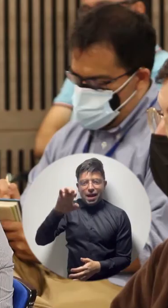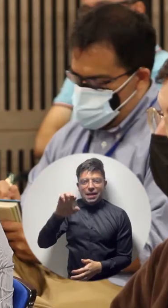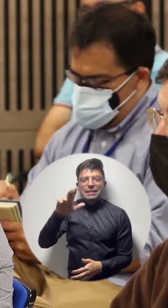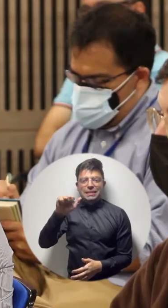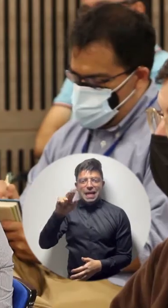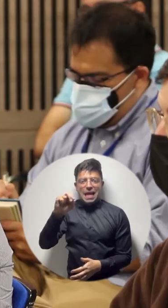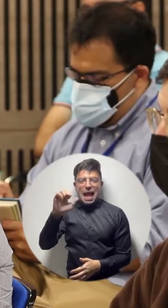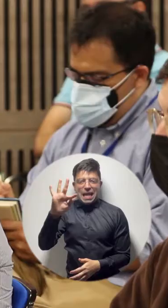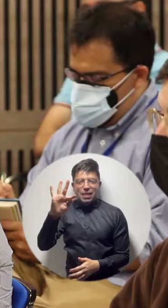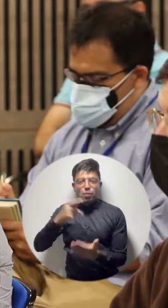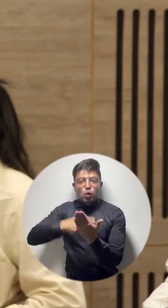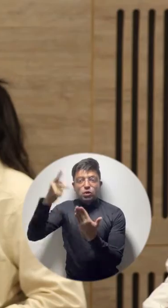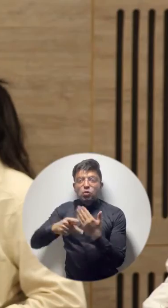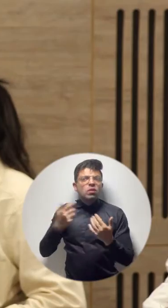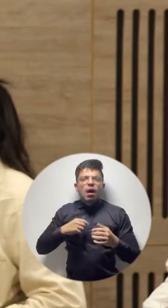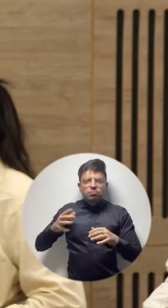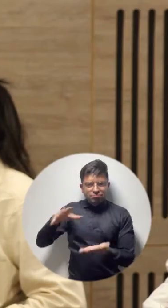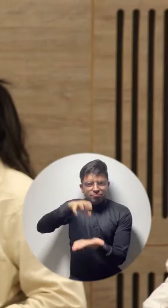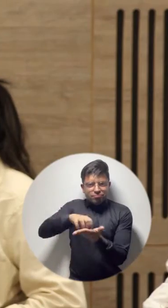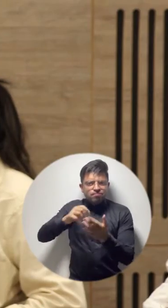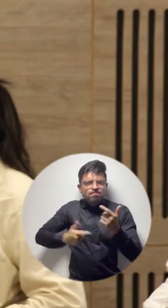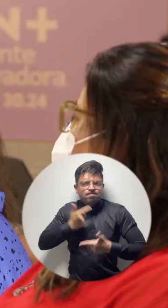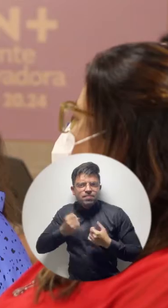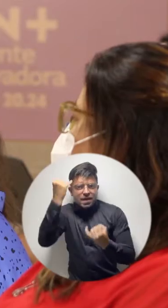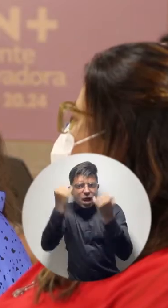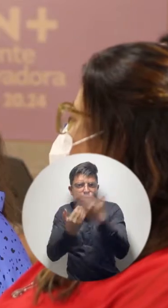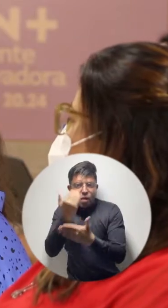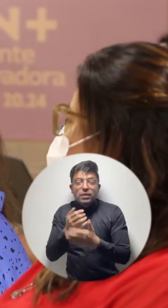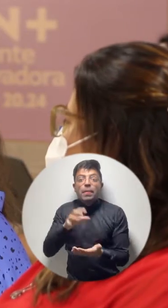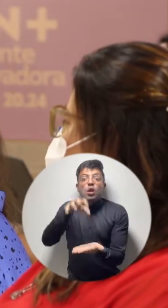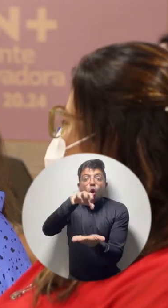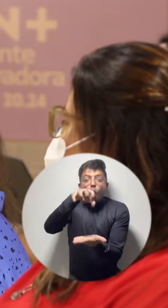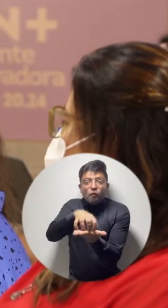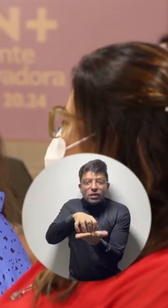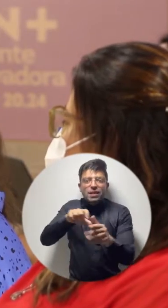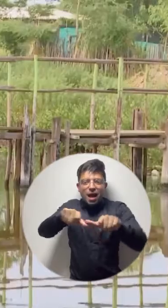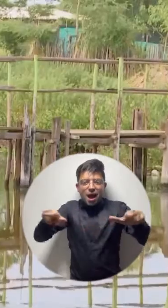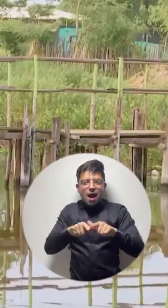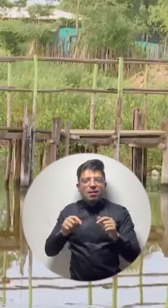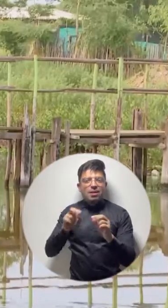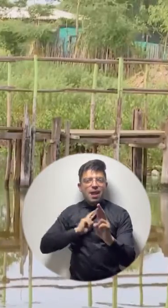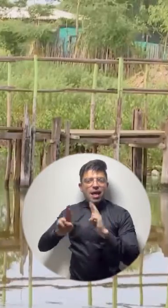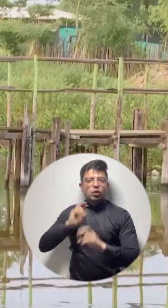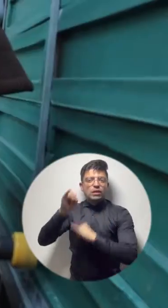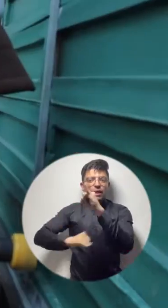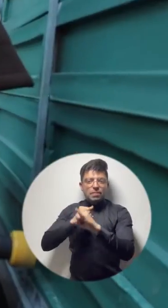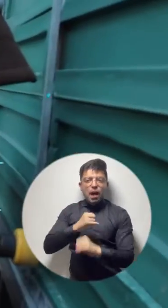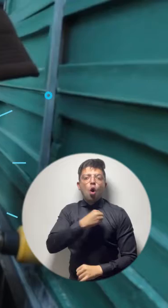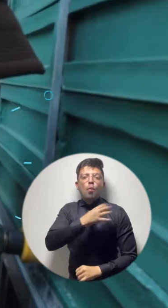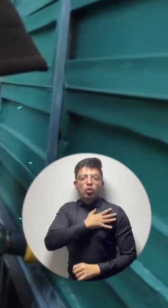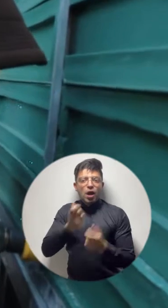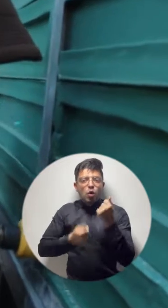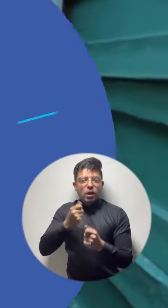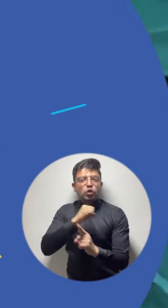Emprendimiento y la Oficina de Relaciones Internacionales trabaja en oportunidades económicas y sociales para la región.